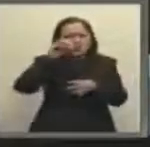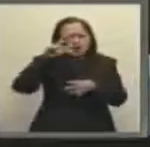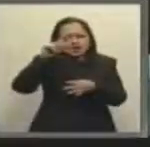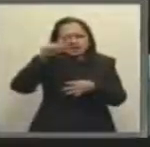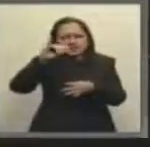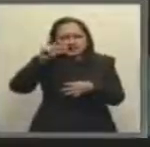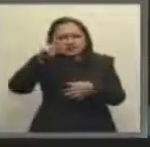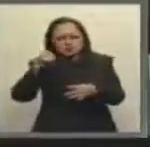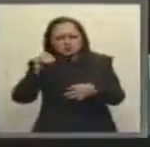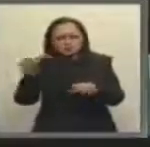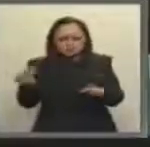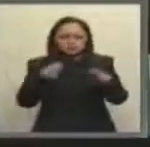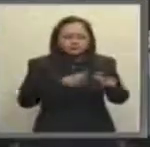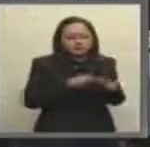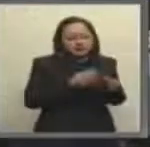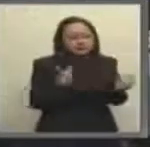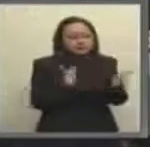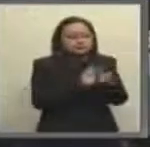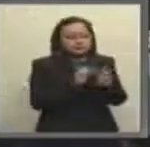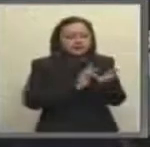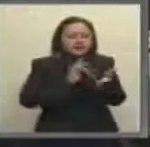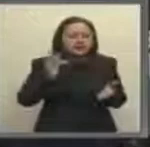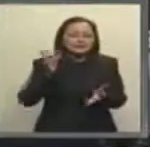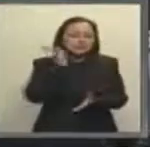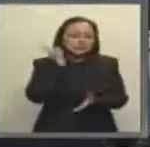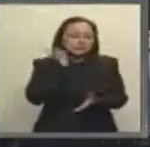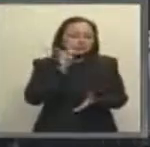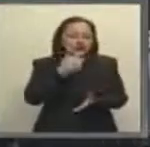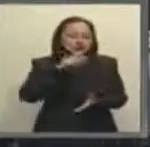presidente? Gracias, diputado García. Consulte la...